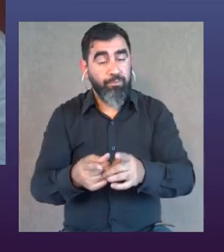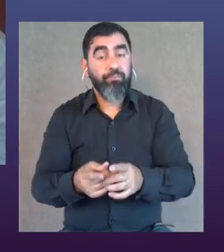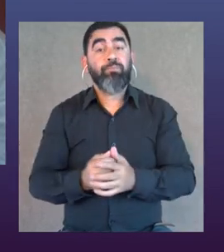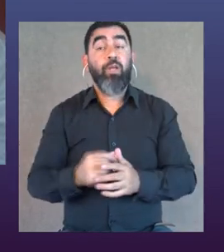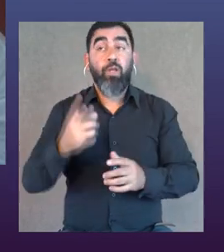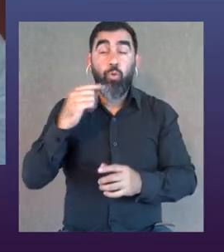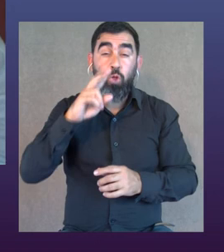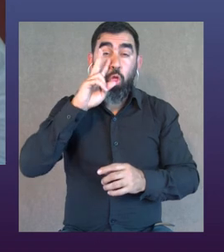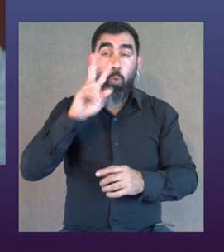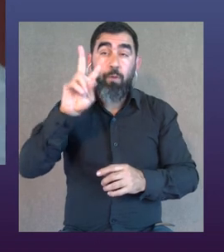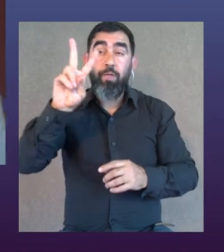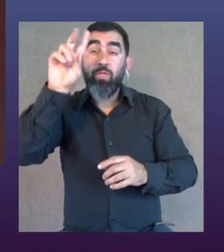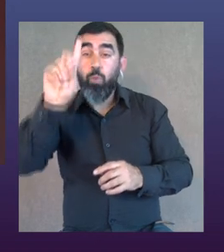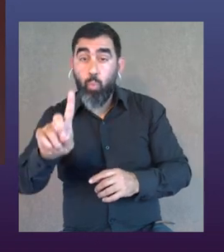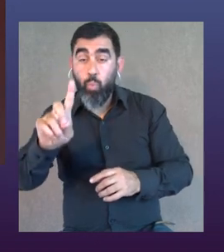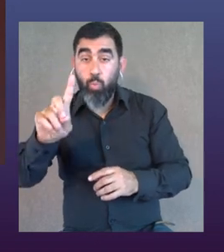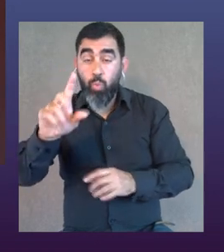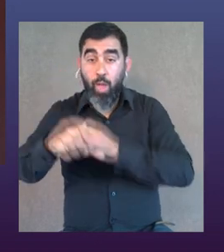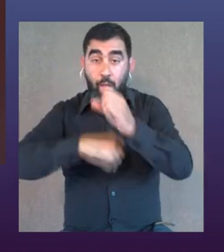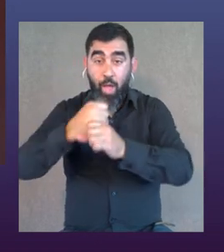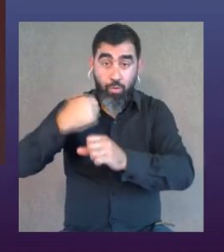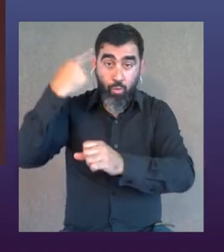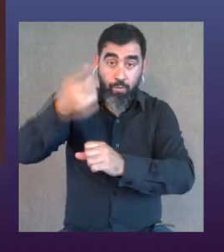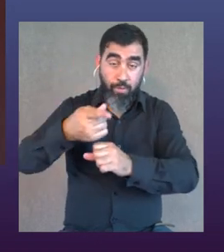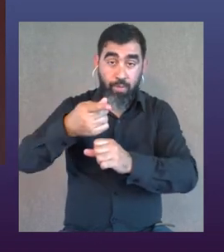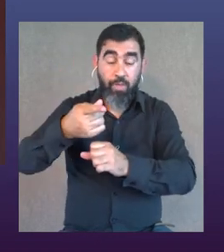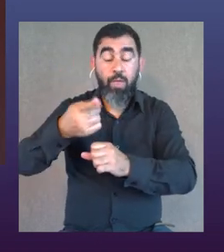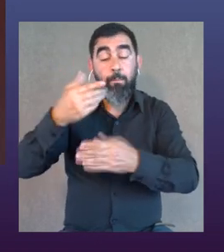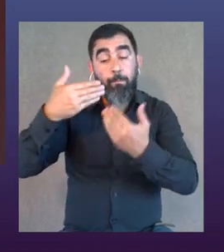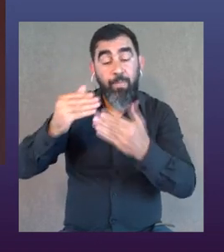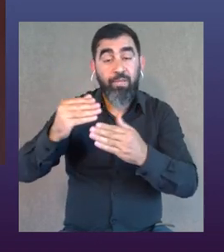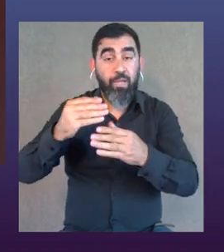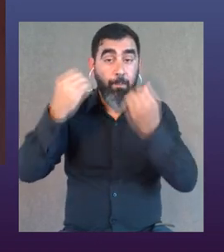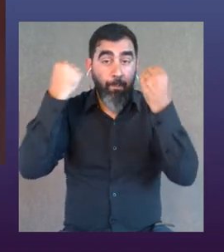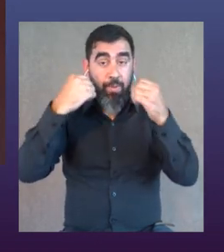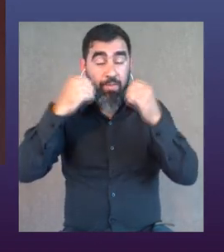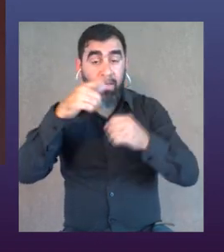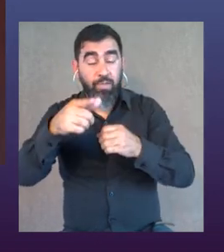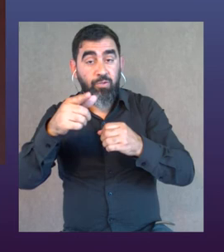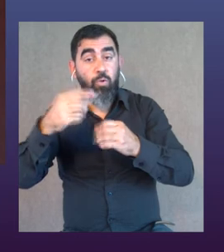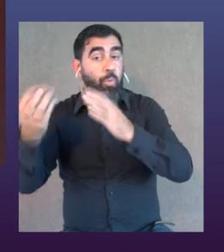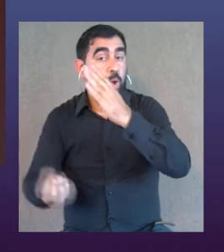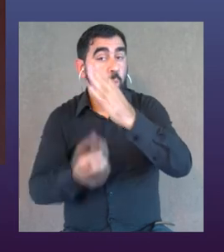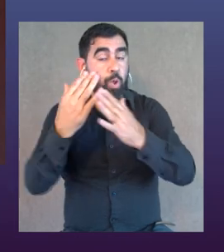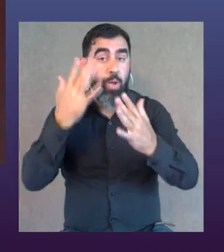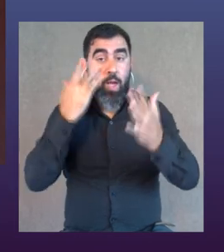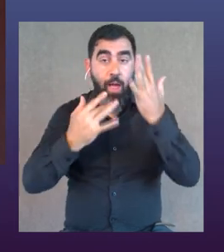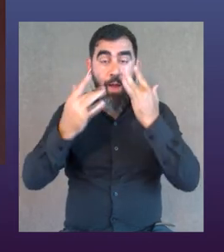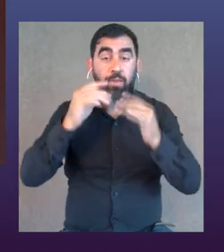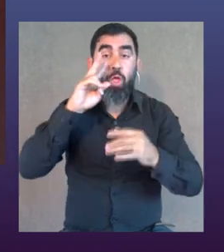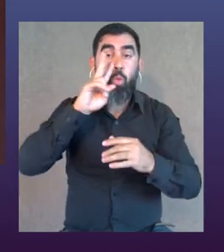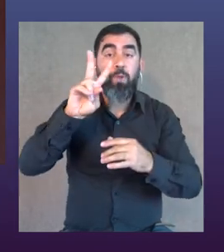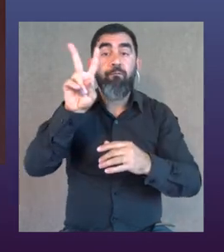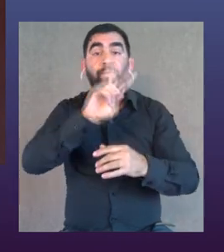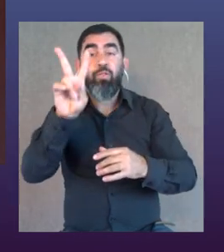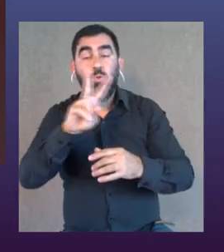convivir. Así que en el 2021 vamos a empezar a formar este elenco para estrenar una obra